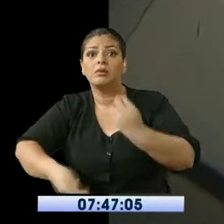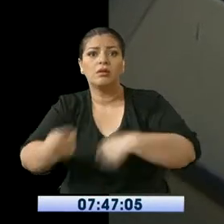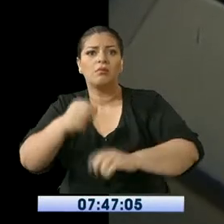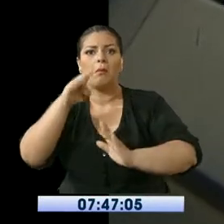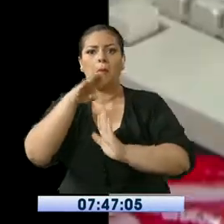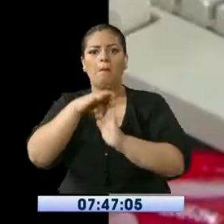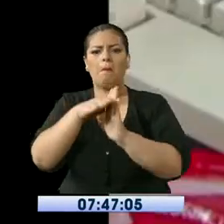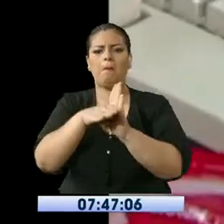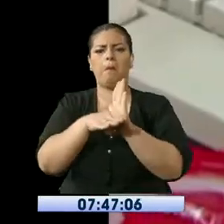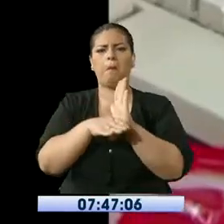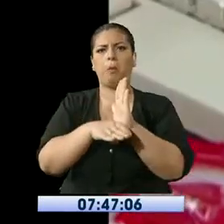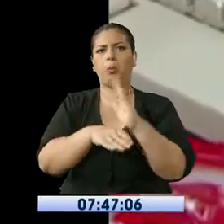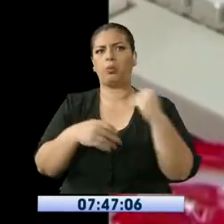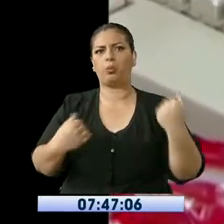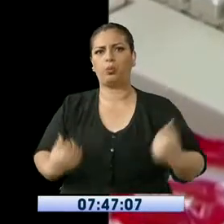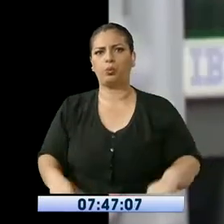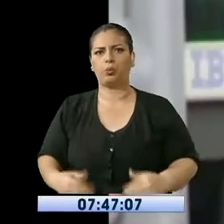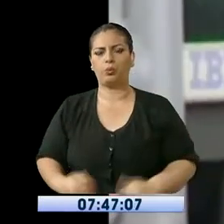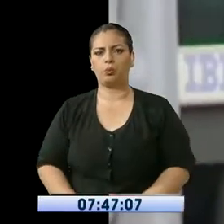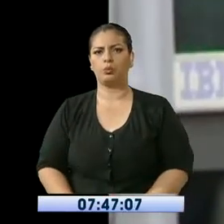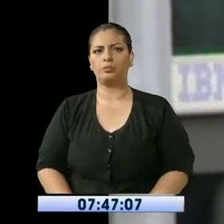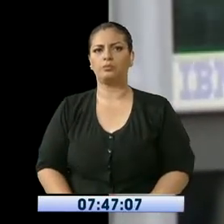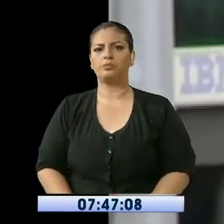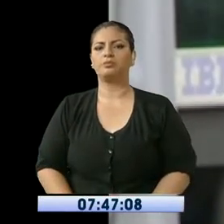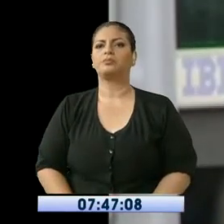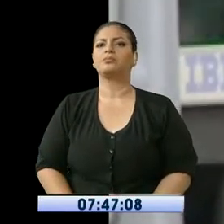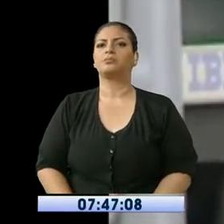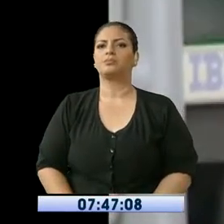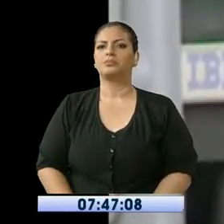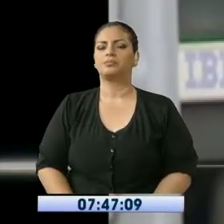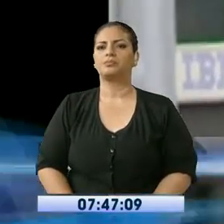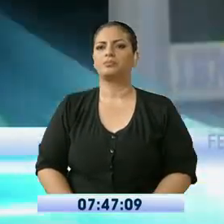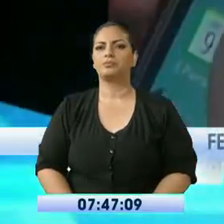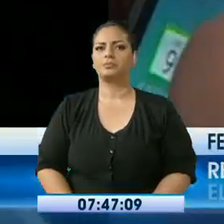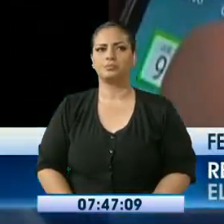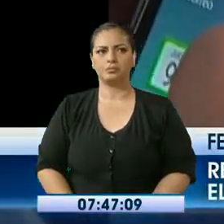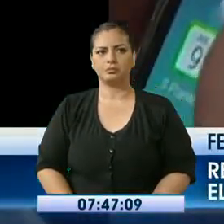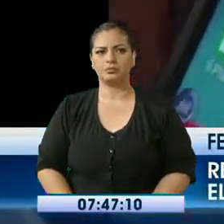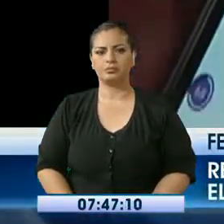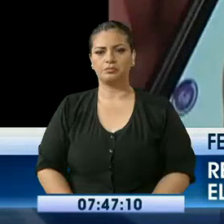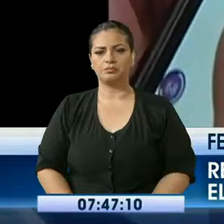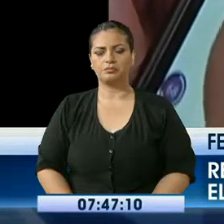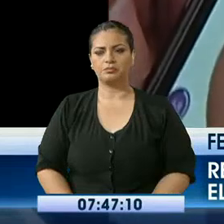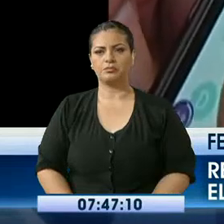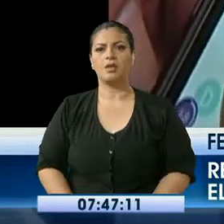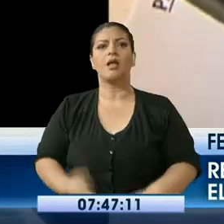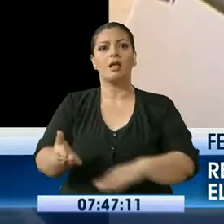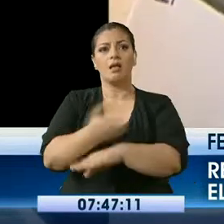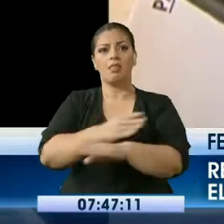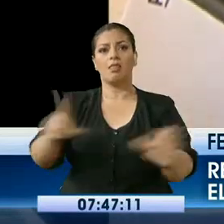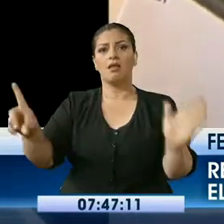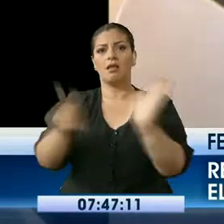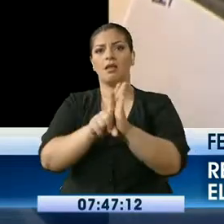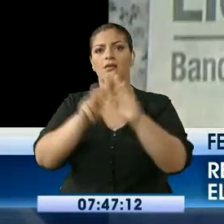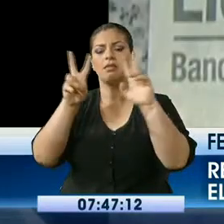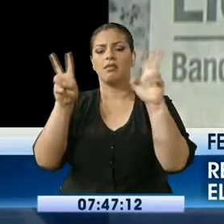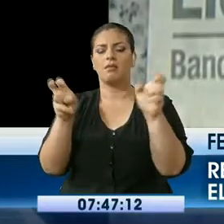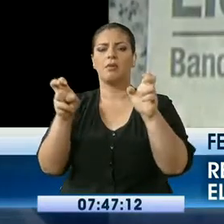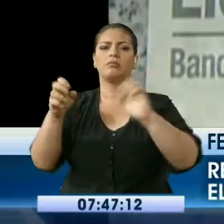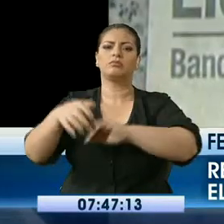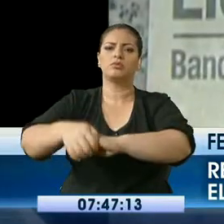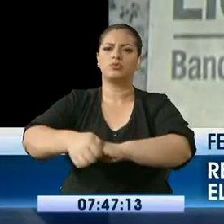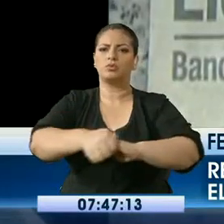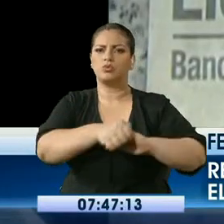Pese al incremento proporcional de 80.000 a 300.000 cuentas tras la vigencia de la ley solidaria, según las